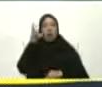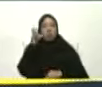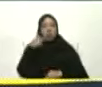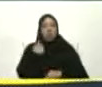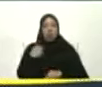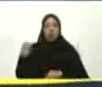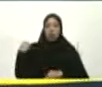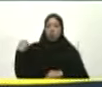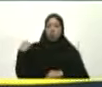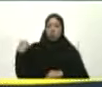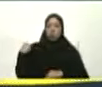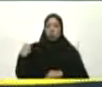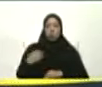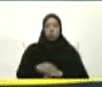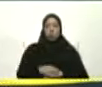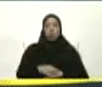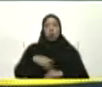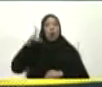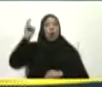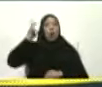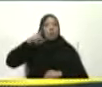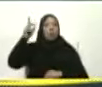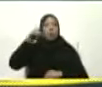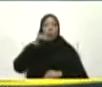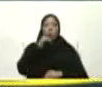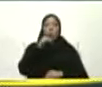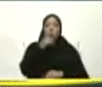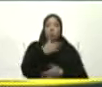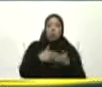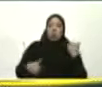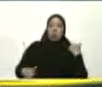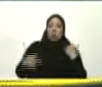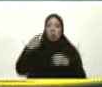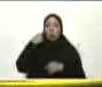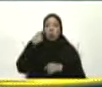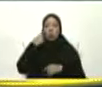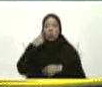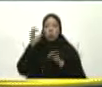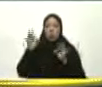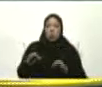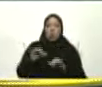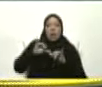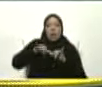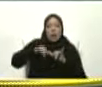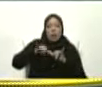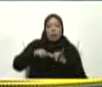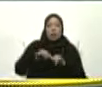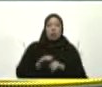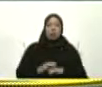La profesora Jacqueline Farías Ahí la tenemos En la facultad De ingeniería